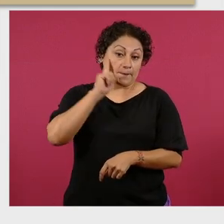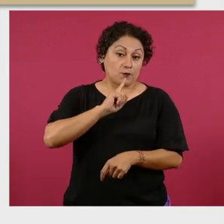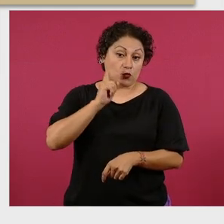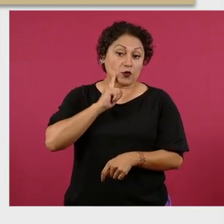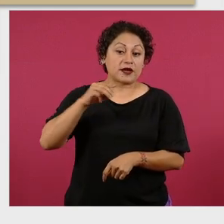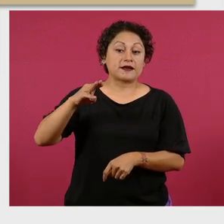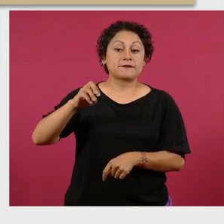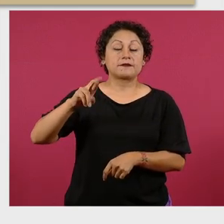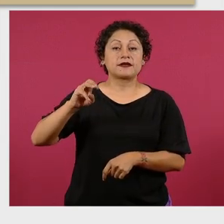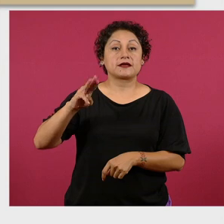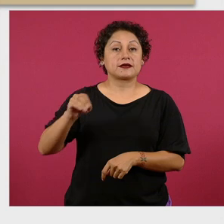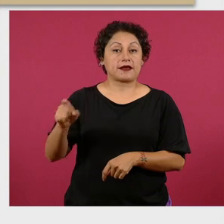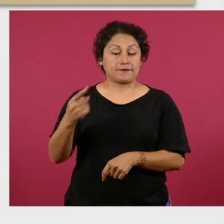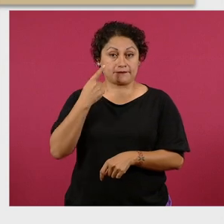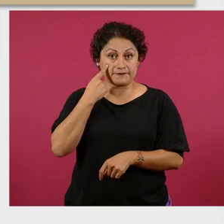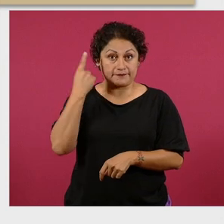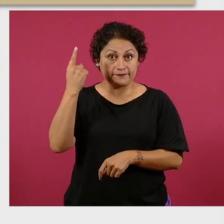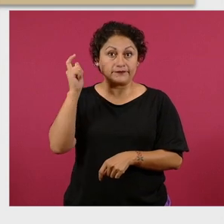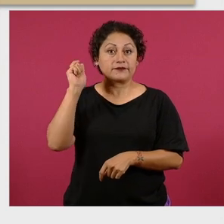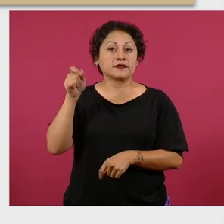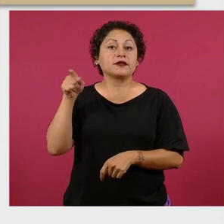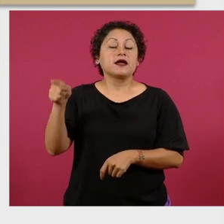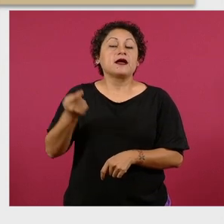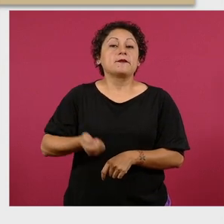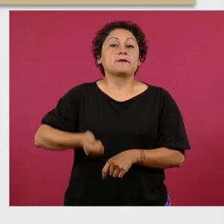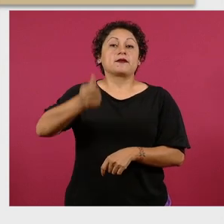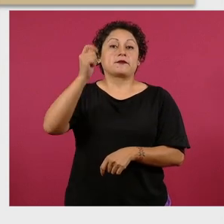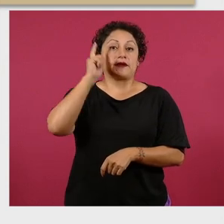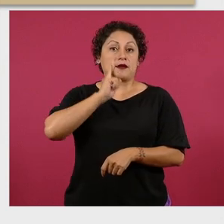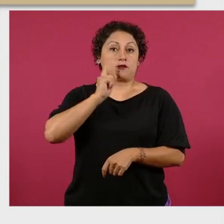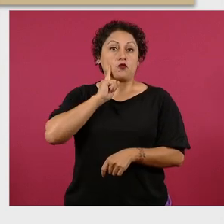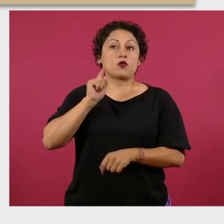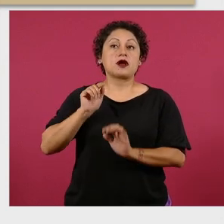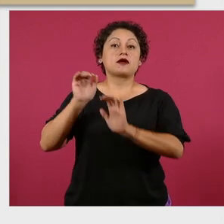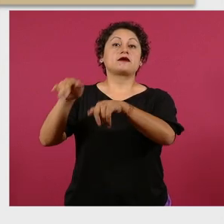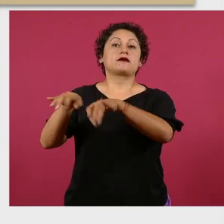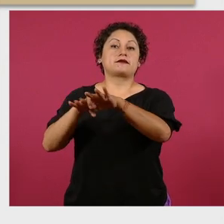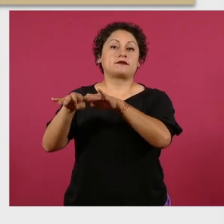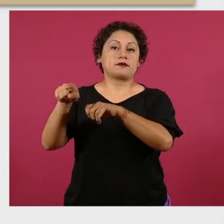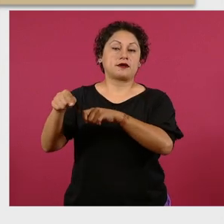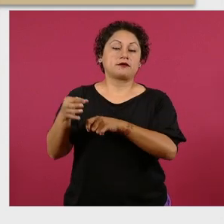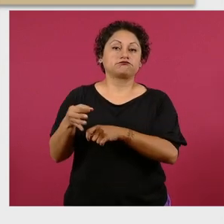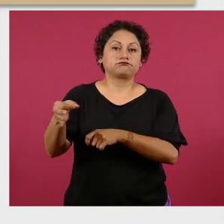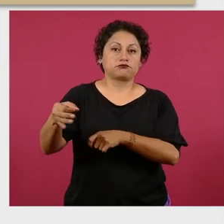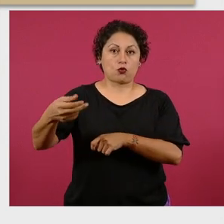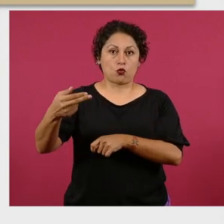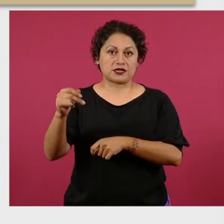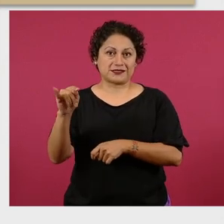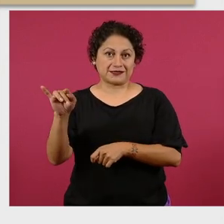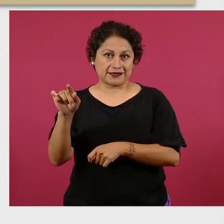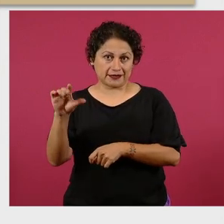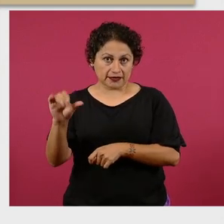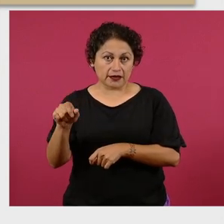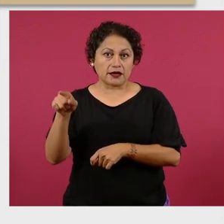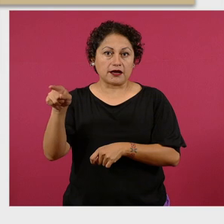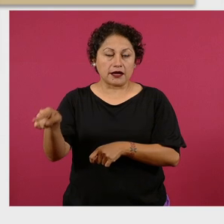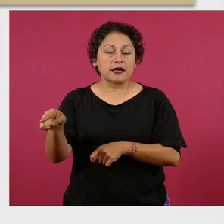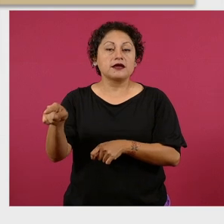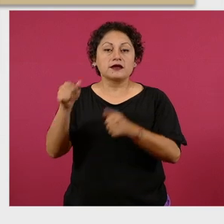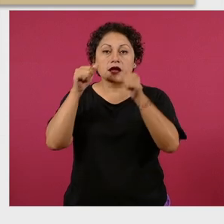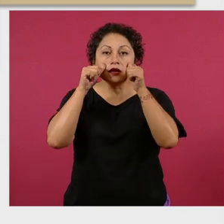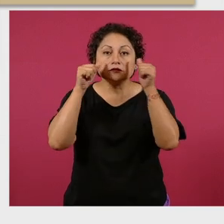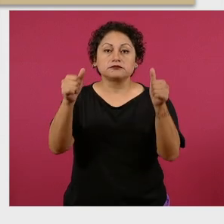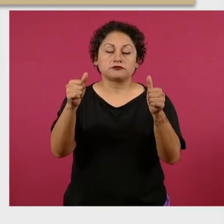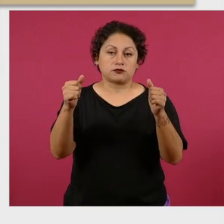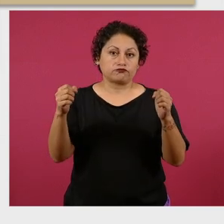que se convirtió en la primera médica familiar en el Hospital General de la Huasteca y gracias a ella ha aumentado la capacidad de recibir pacientes en el área de